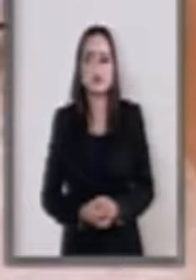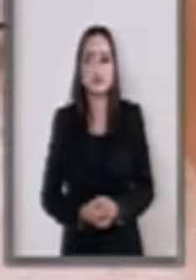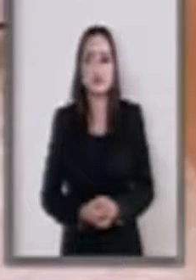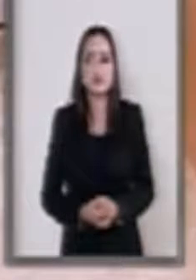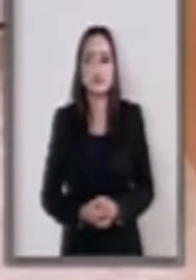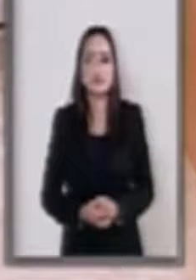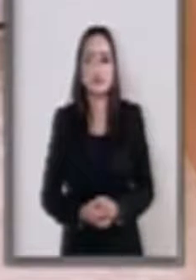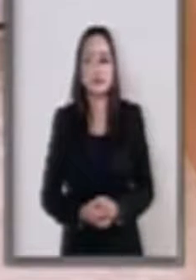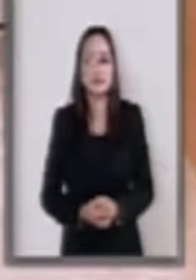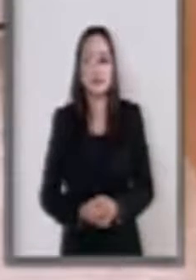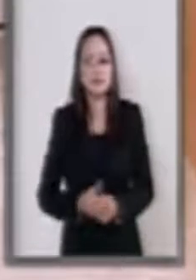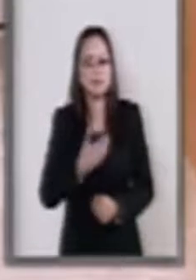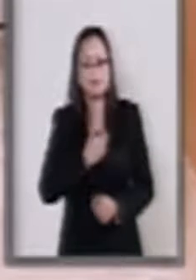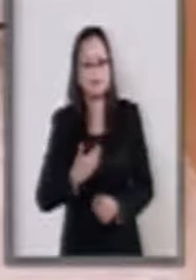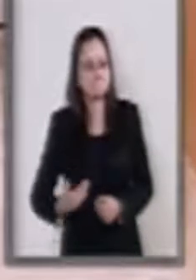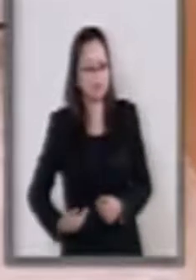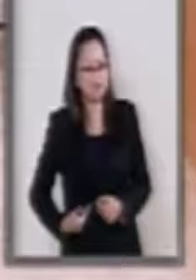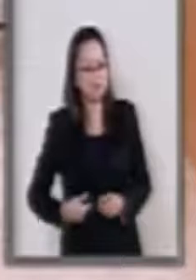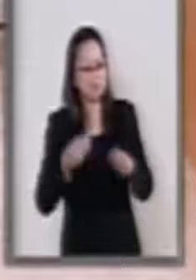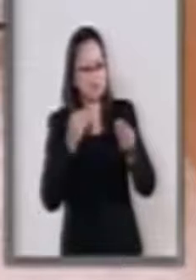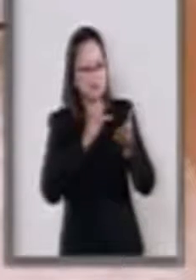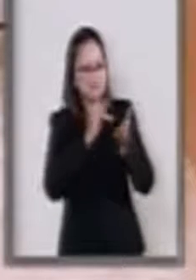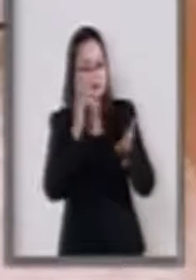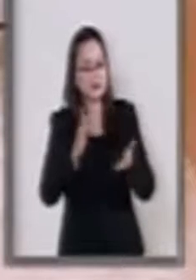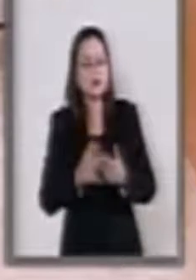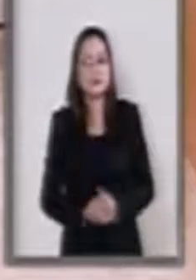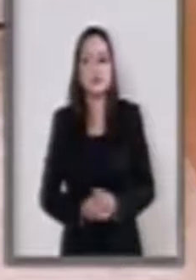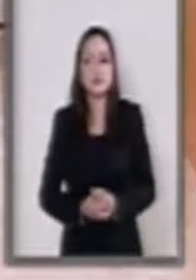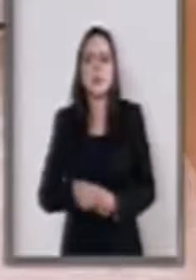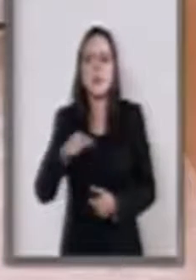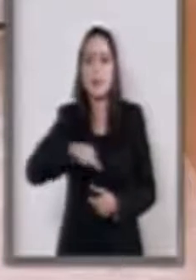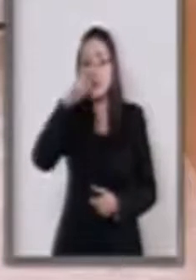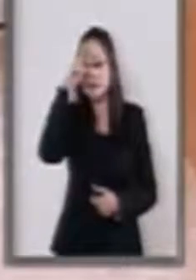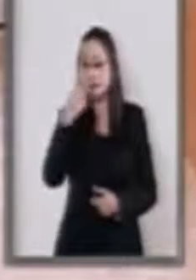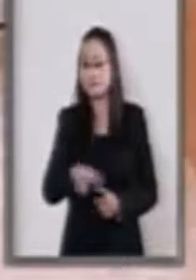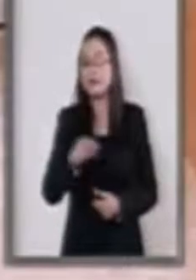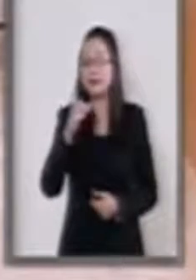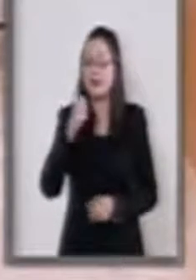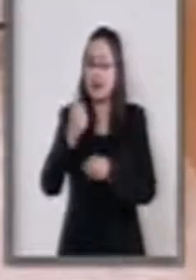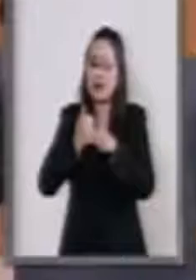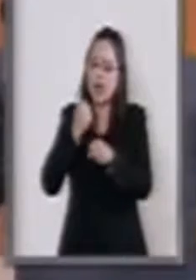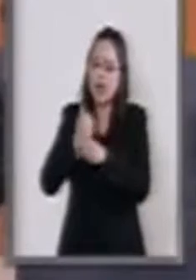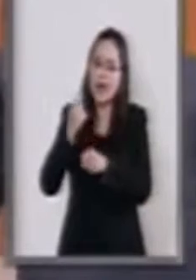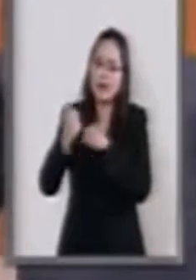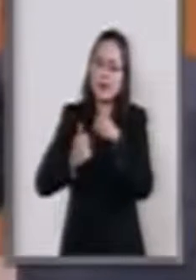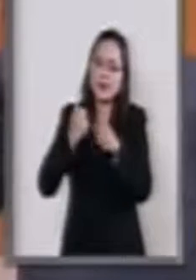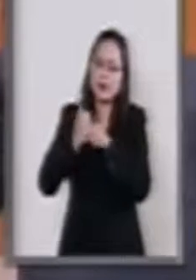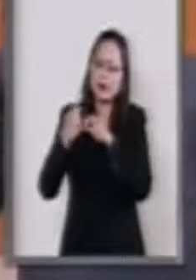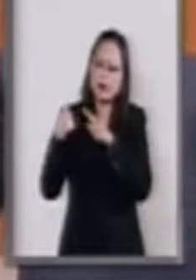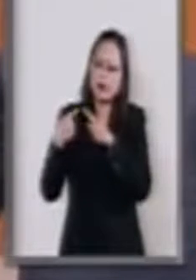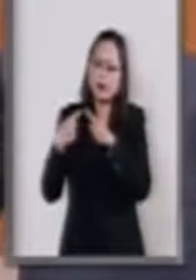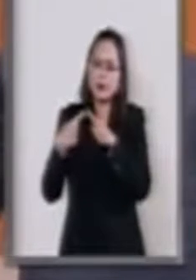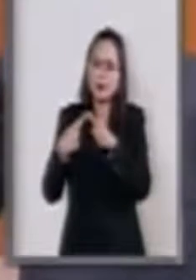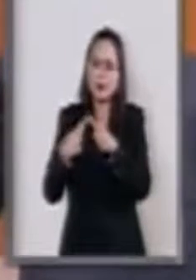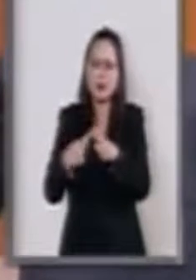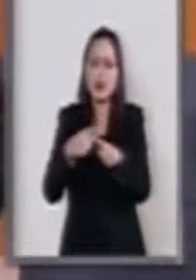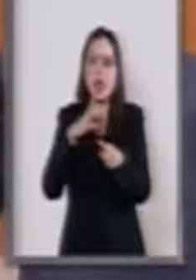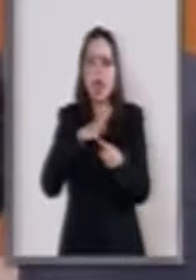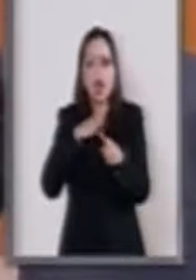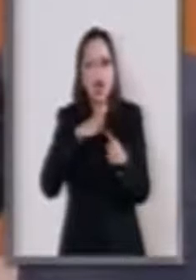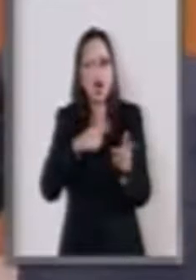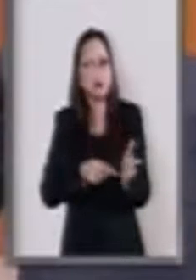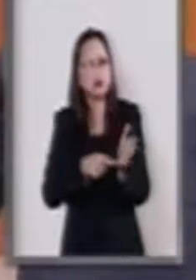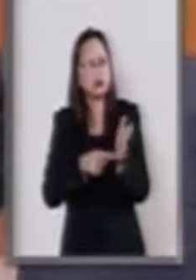Muchas gracias, señor presidente. En México, durante décadas, estuvo vigente la exigencia